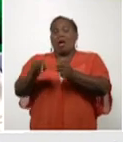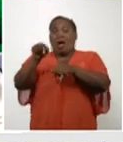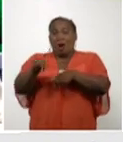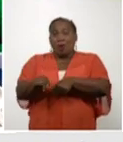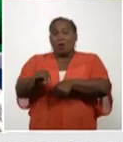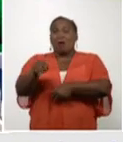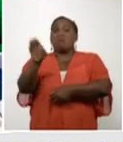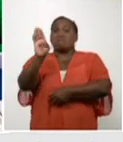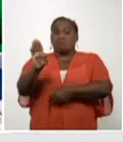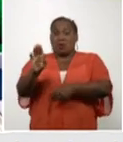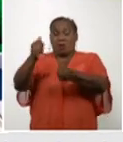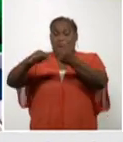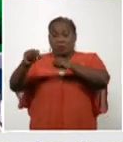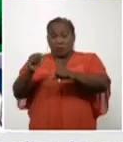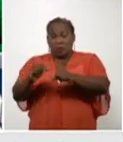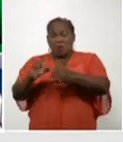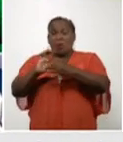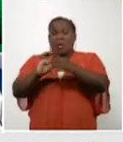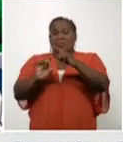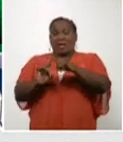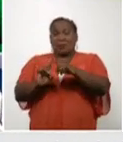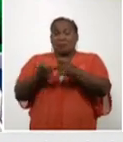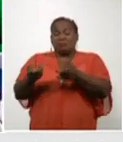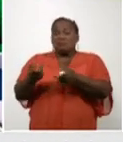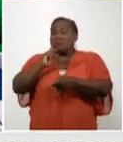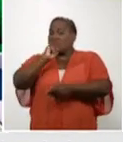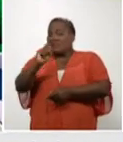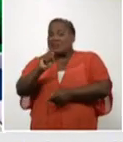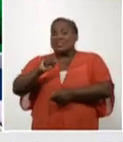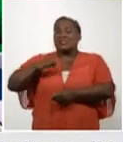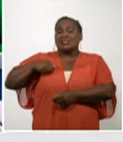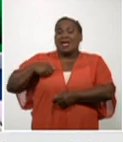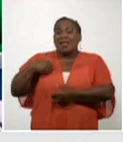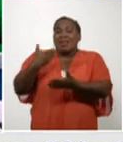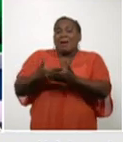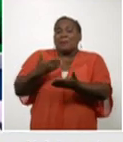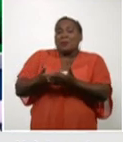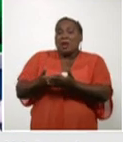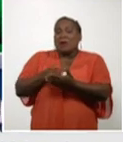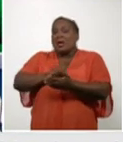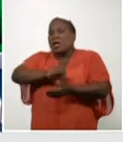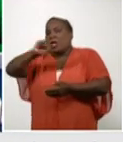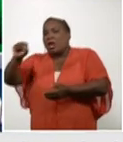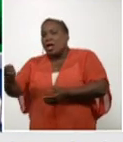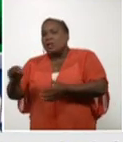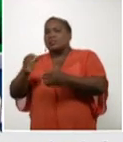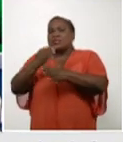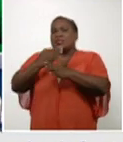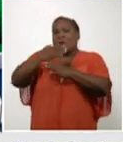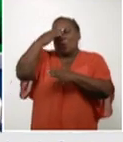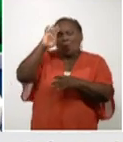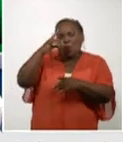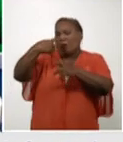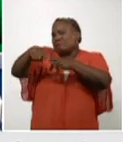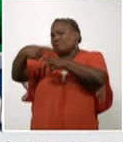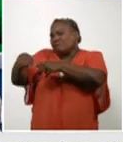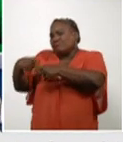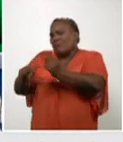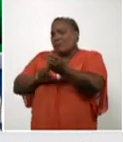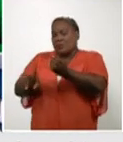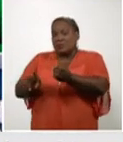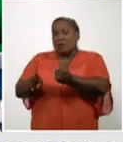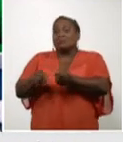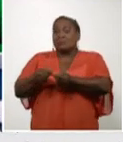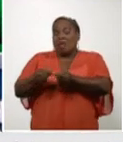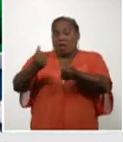las muestras se demoraban, porque tenían que trasladarse. Y ya ustedes ven las imágenes, muy completas. Son laboratorios muy costosos, es